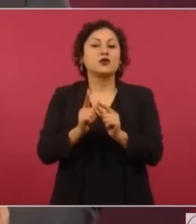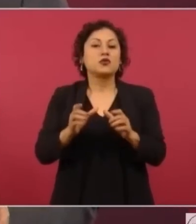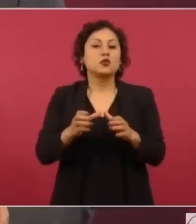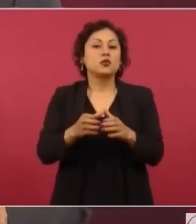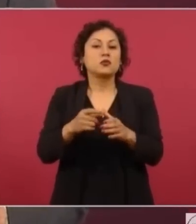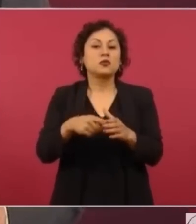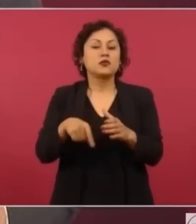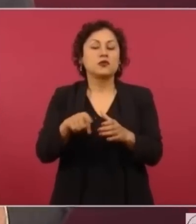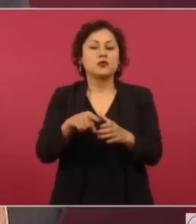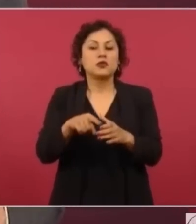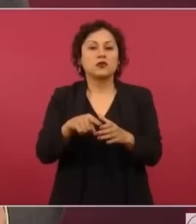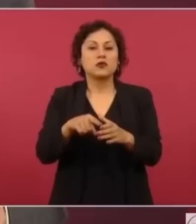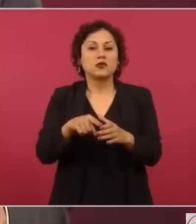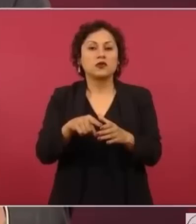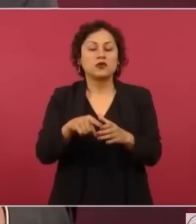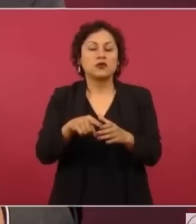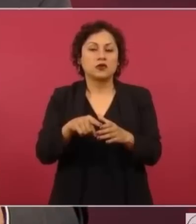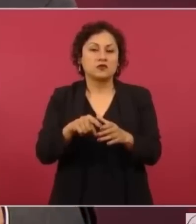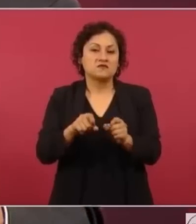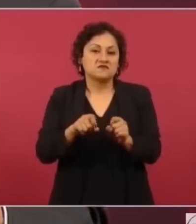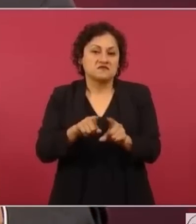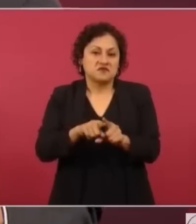De acuerdo